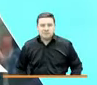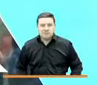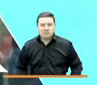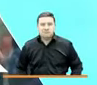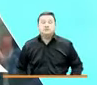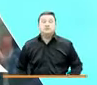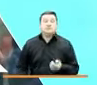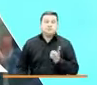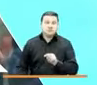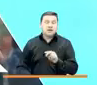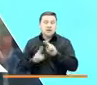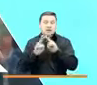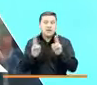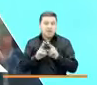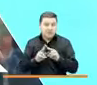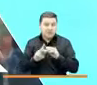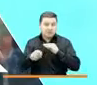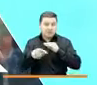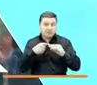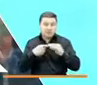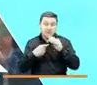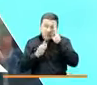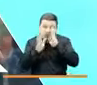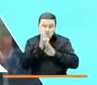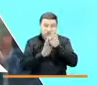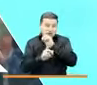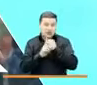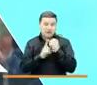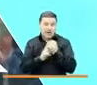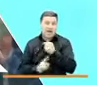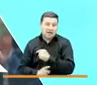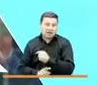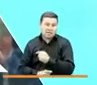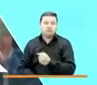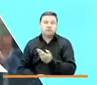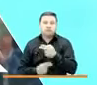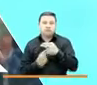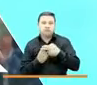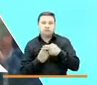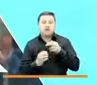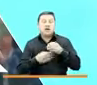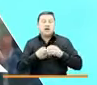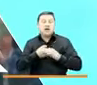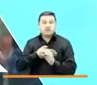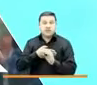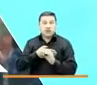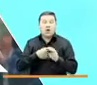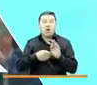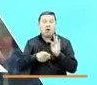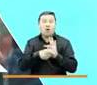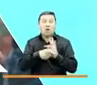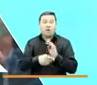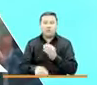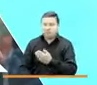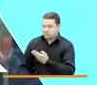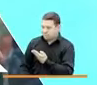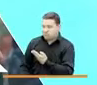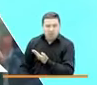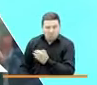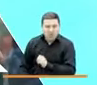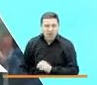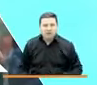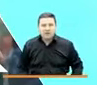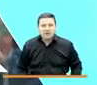y en las redes sociales de Prosperidad Social, Instagram y Twitter como arroba prosperidadcall.